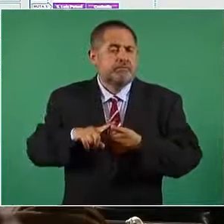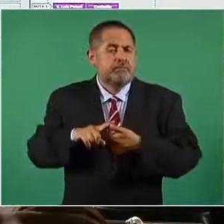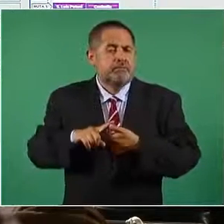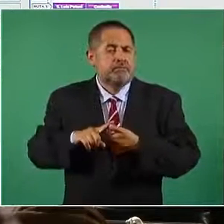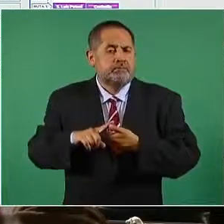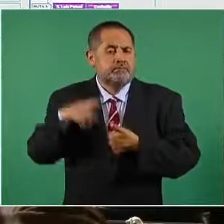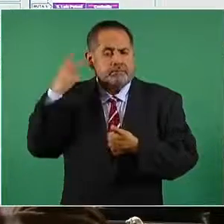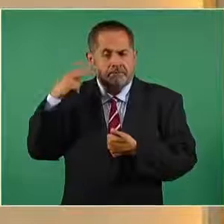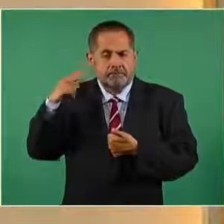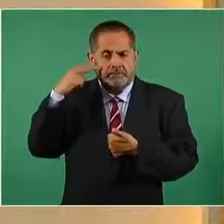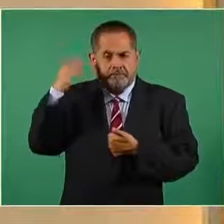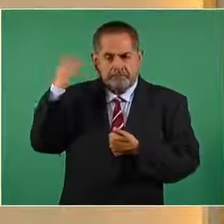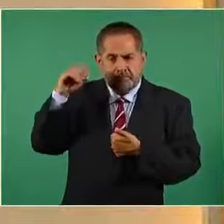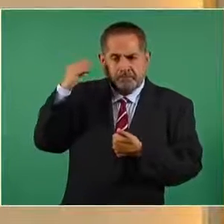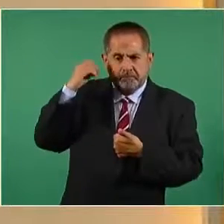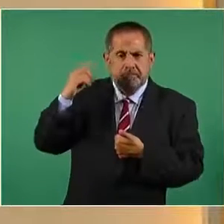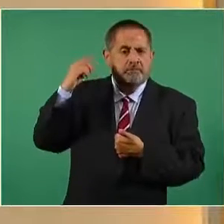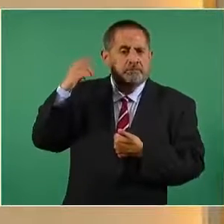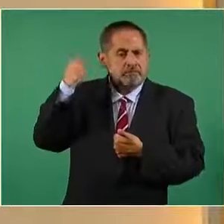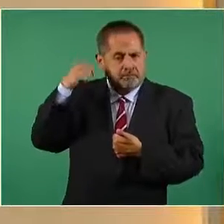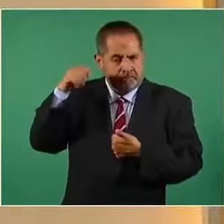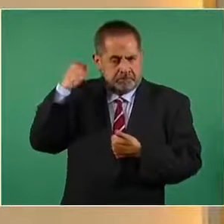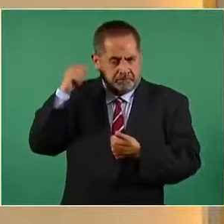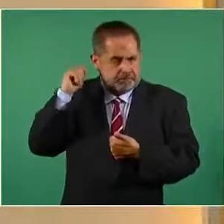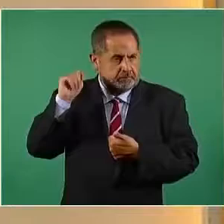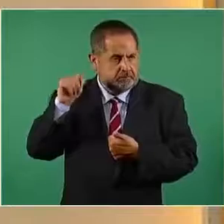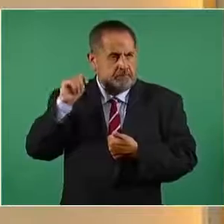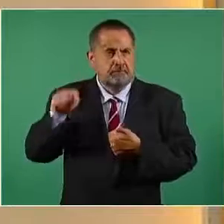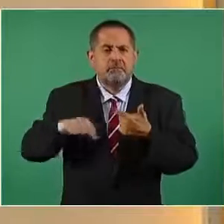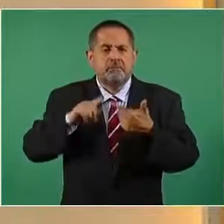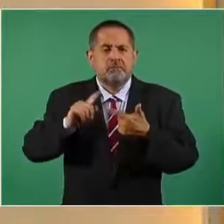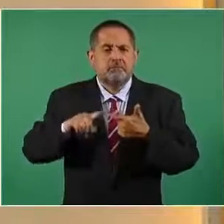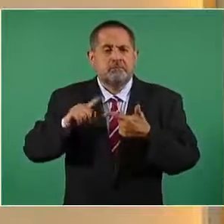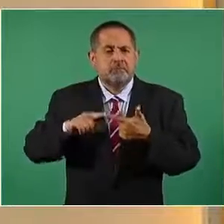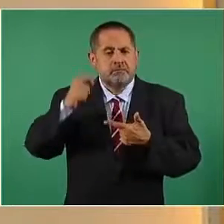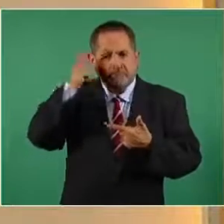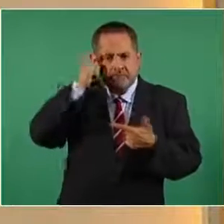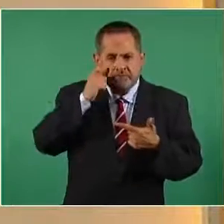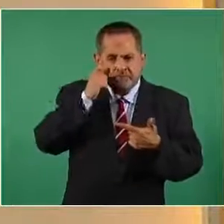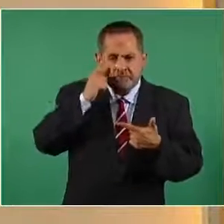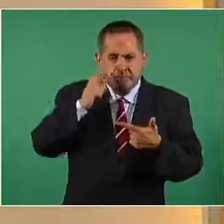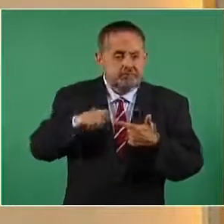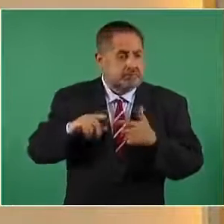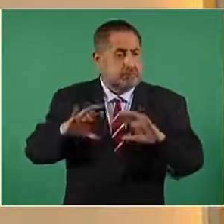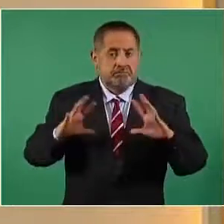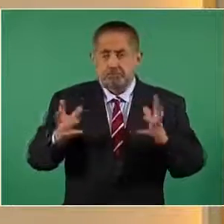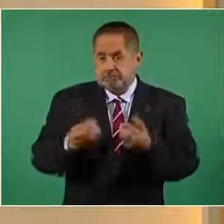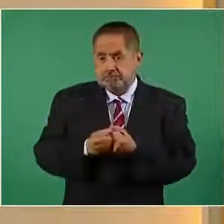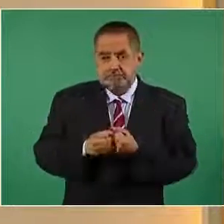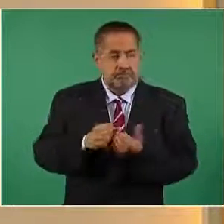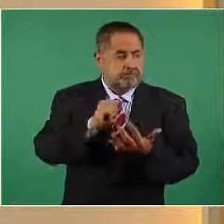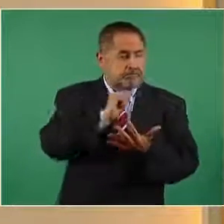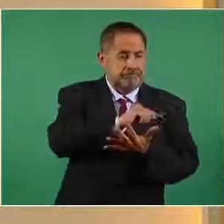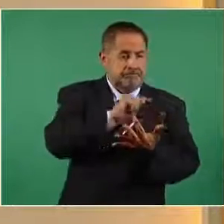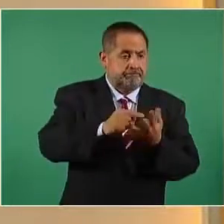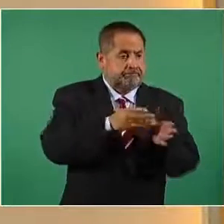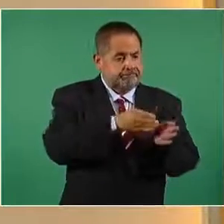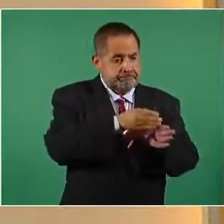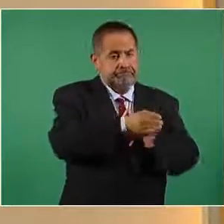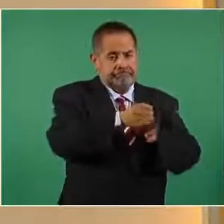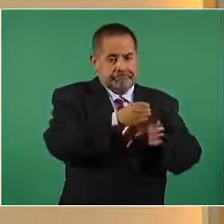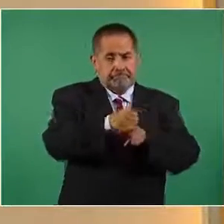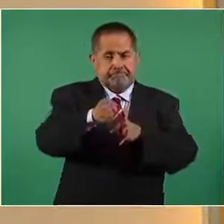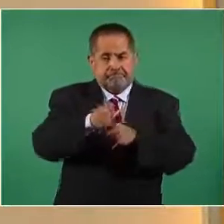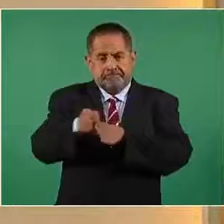seis, Veracruz, Oaxaca, Tabasco y en la siete, Guerrero. A todas estas rutas que